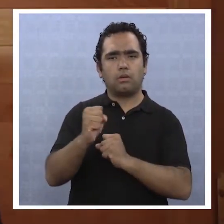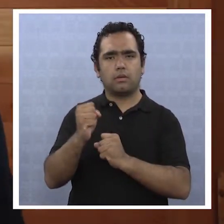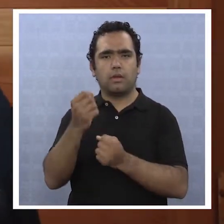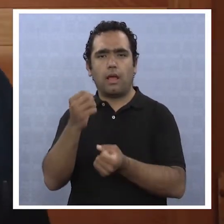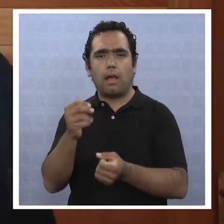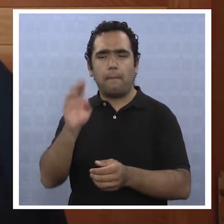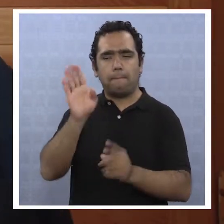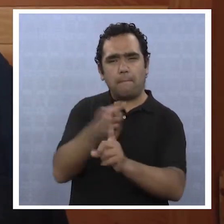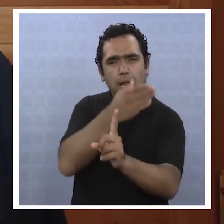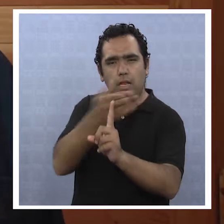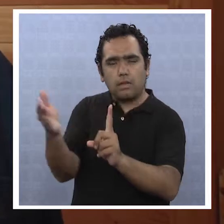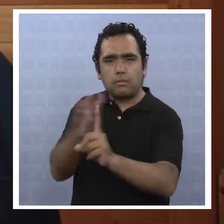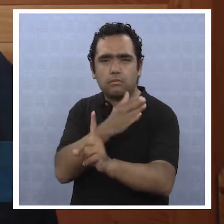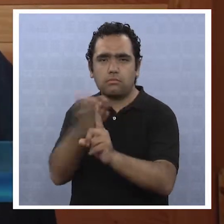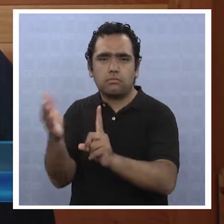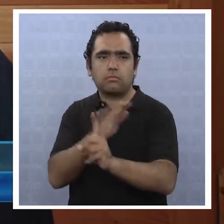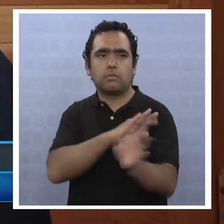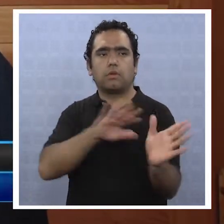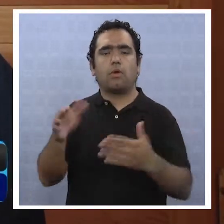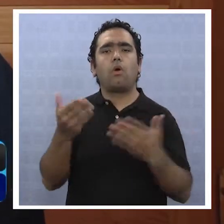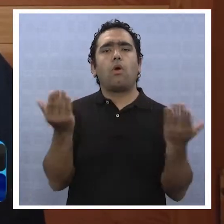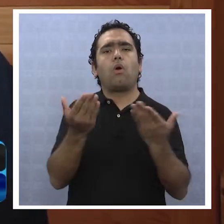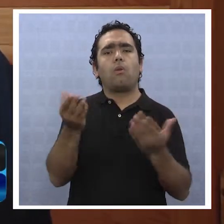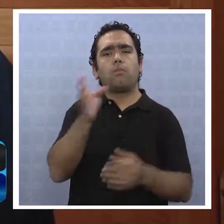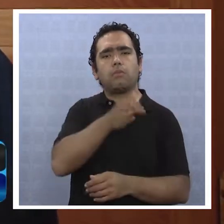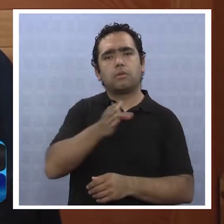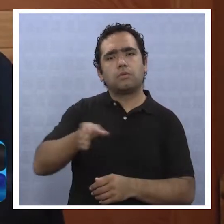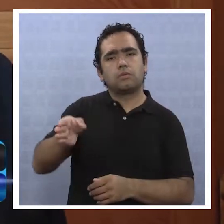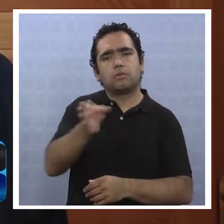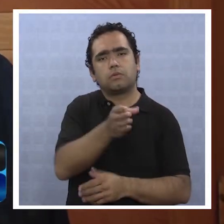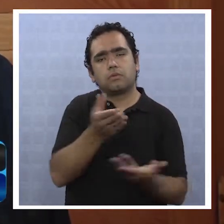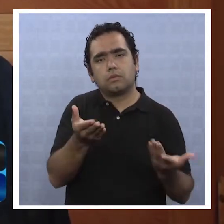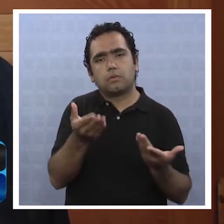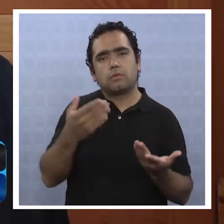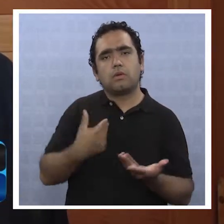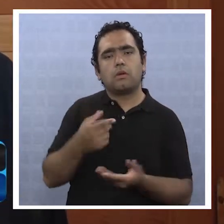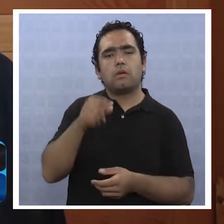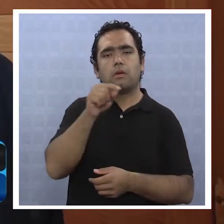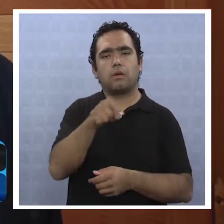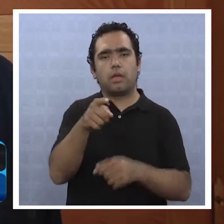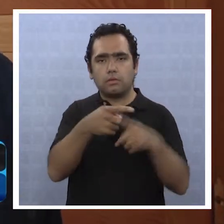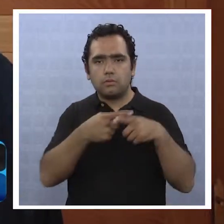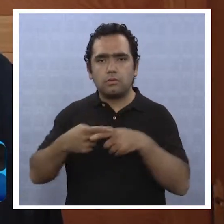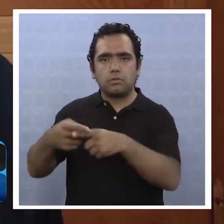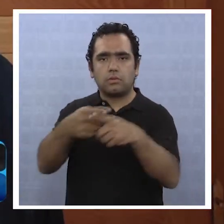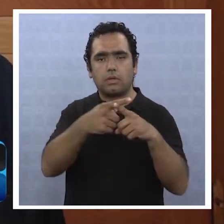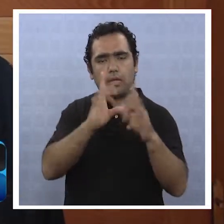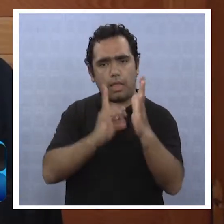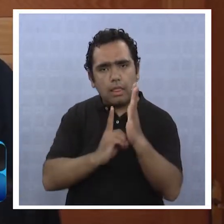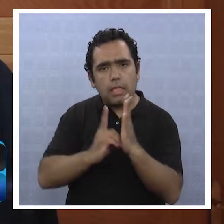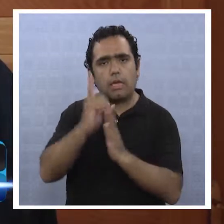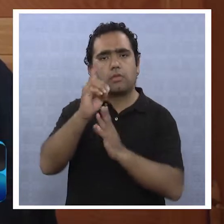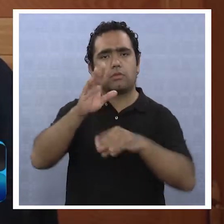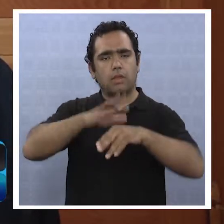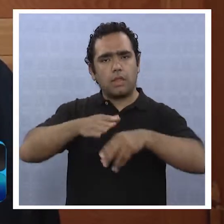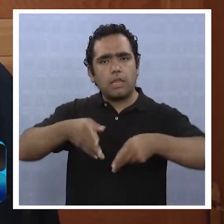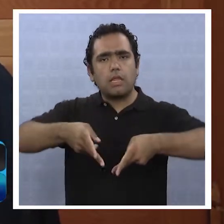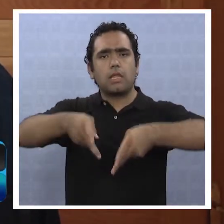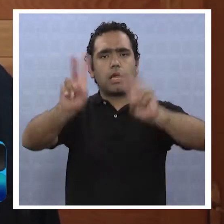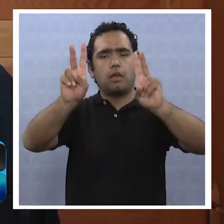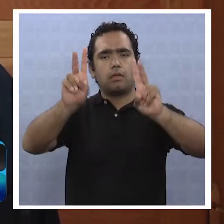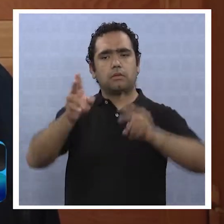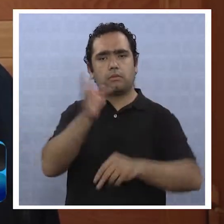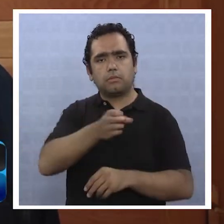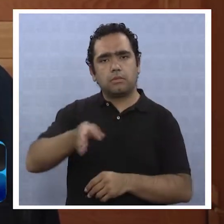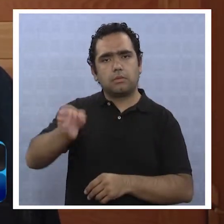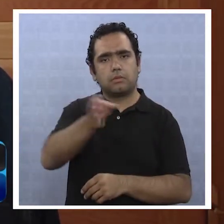¿Cómo operan los derechos humanos en la sociedad? ¿Cuáles son los vacíos existentes en el desarrollo de los derechos humanos? ¿Y cuál